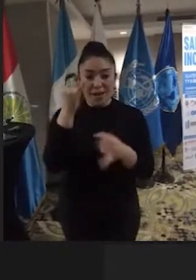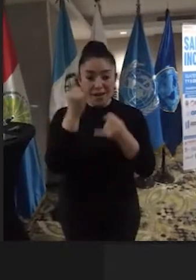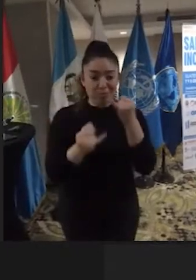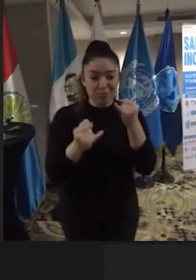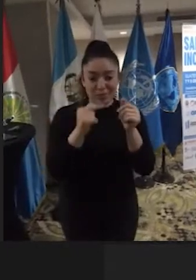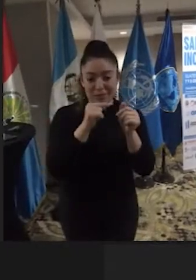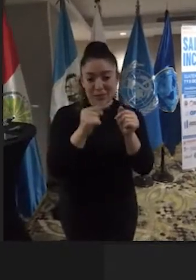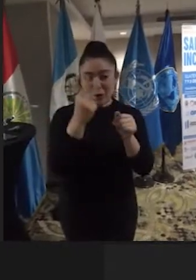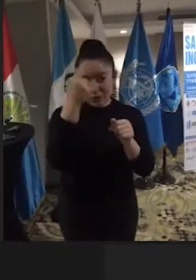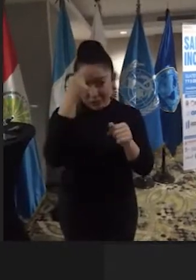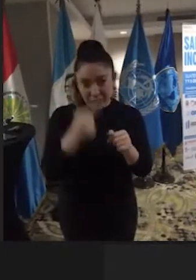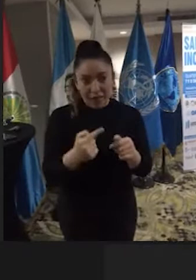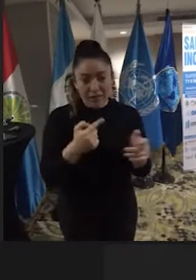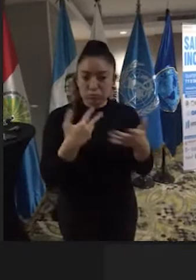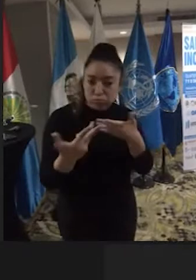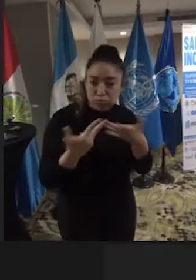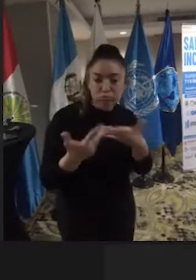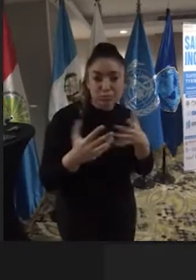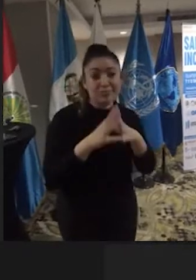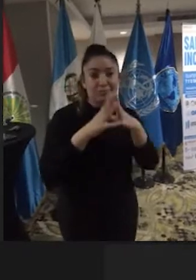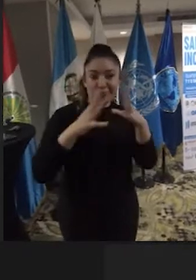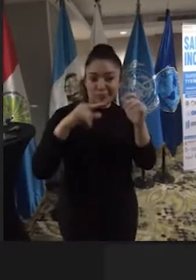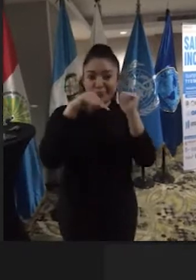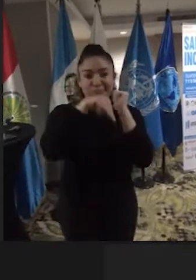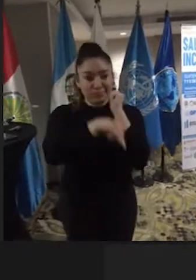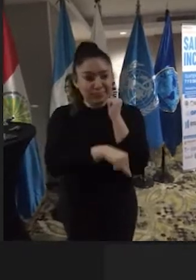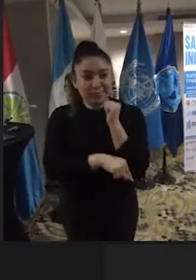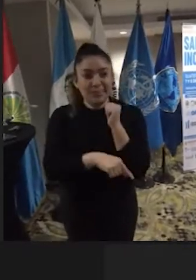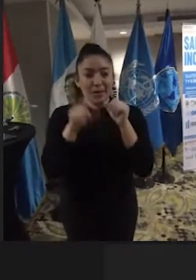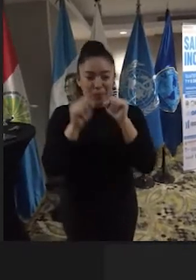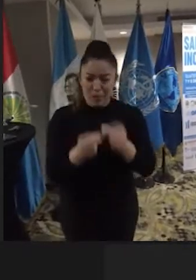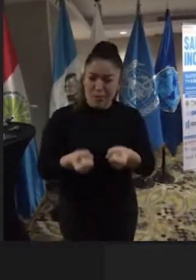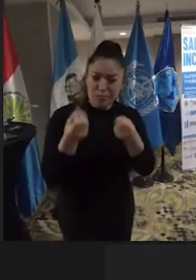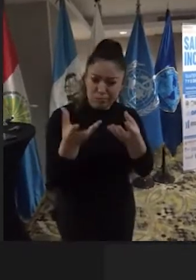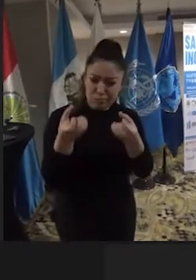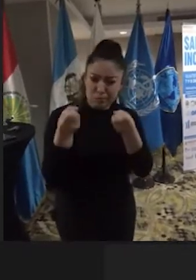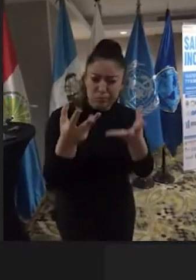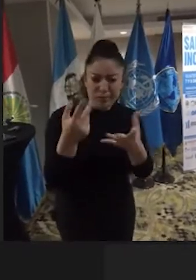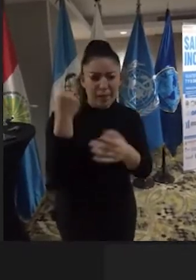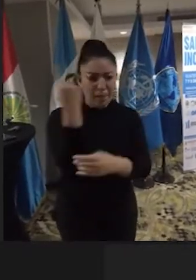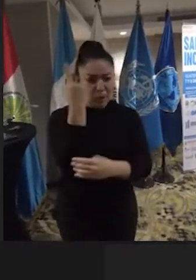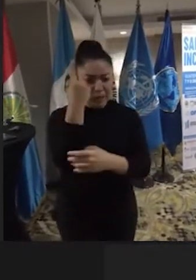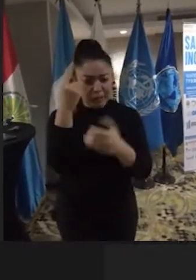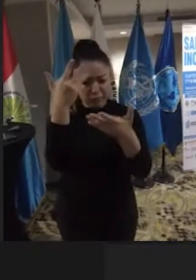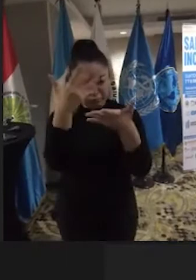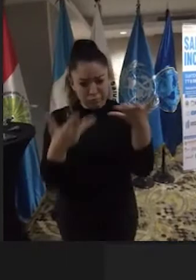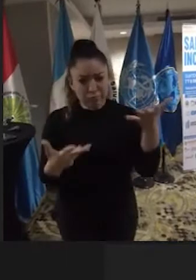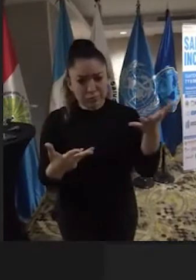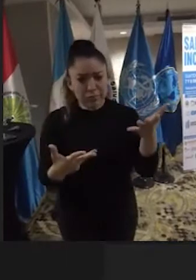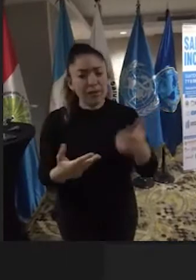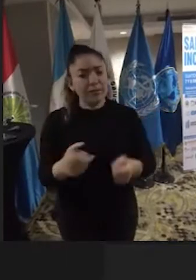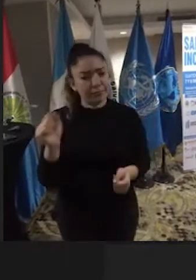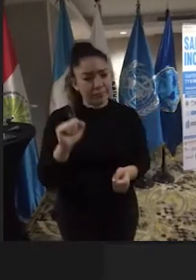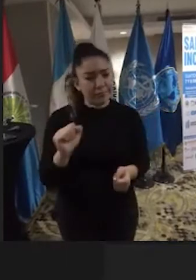tan intensa y llegar a importantes conclusiones, pues